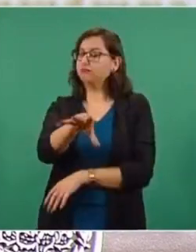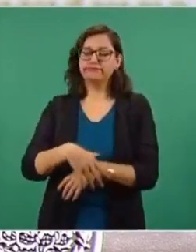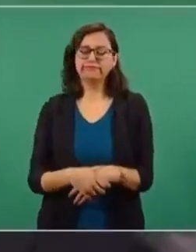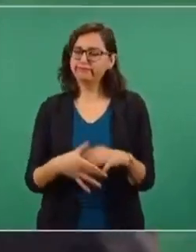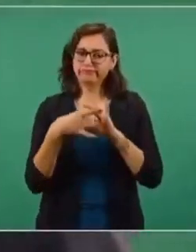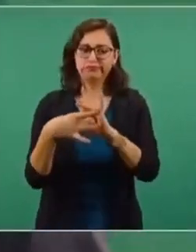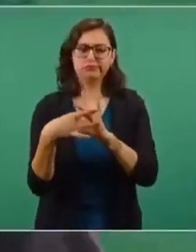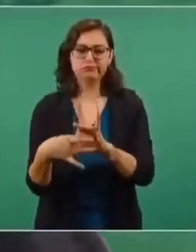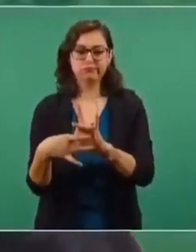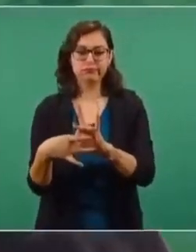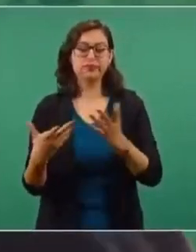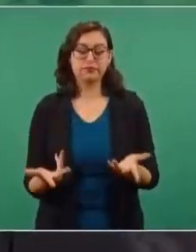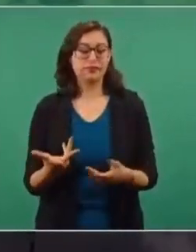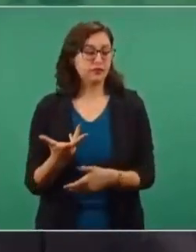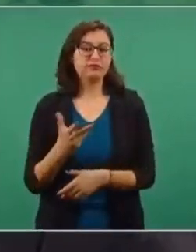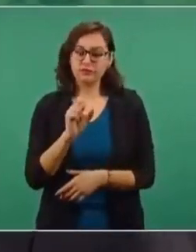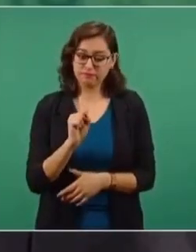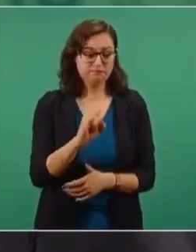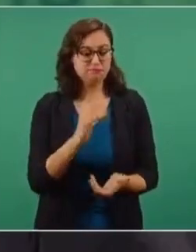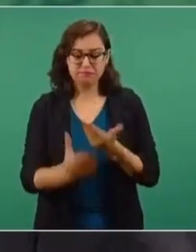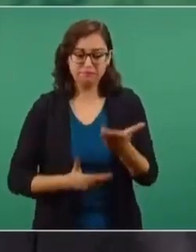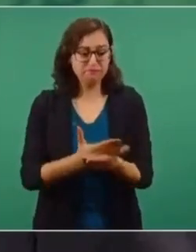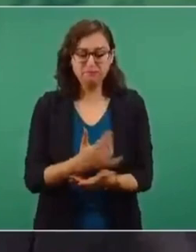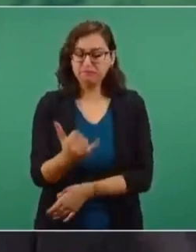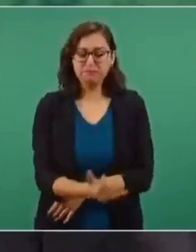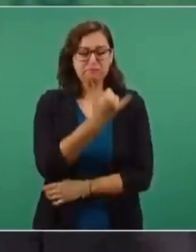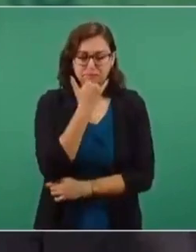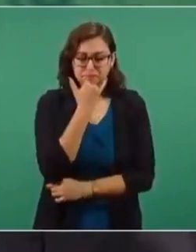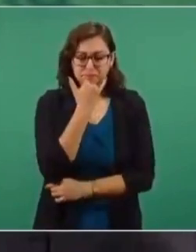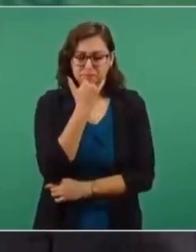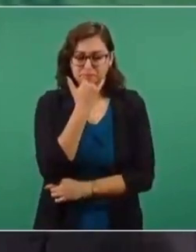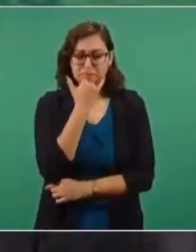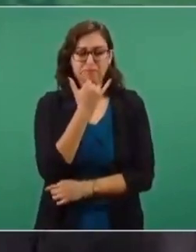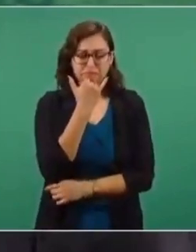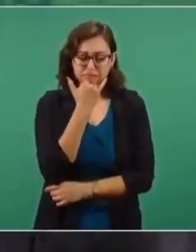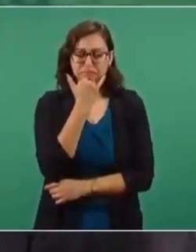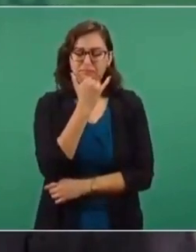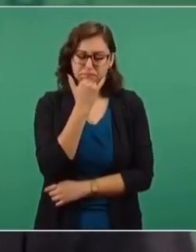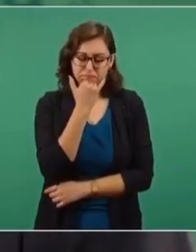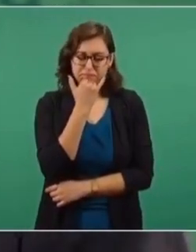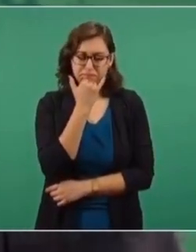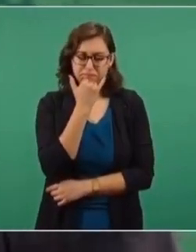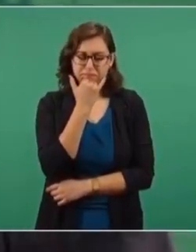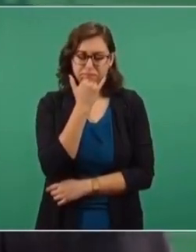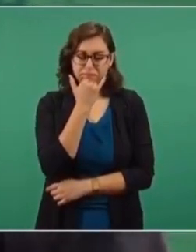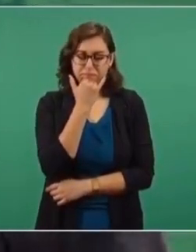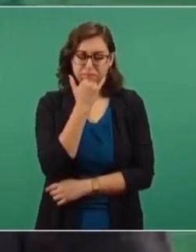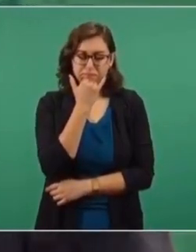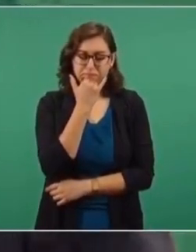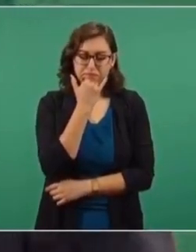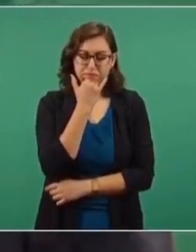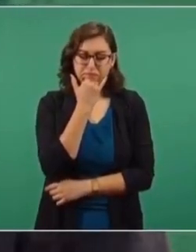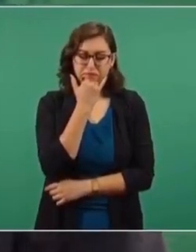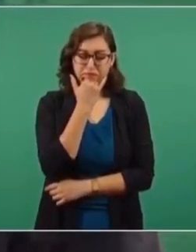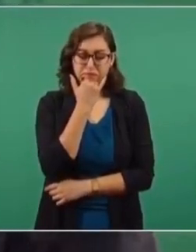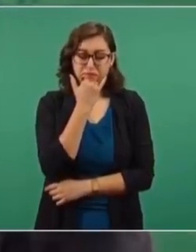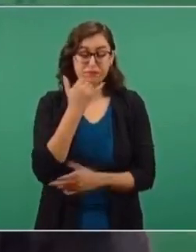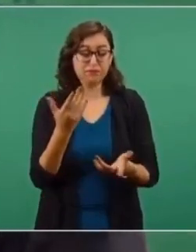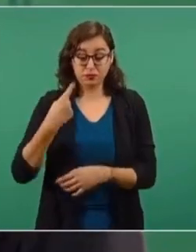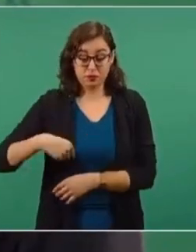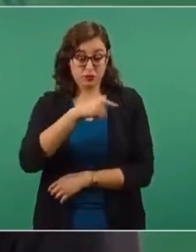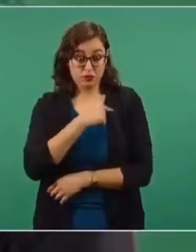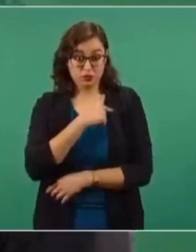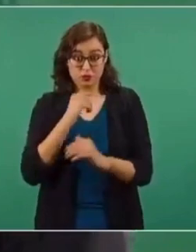es ajeno. Entonces, desde luego que sí, ofrecer disculpas, ofrecer perdón. No, somos nosotros